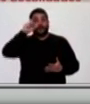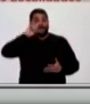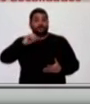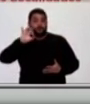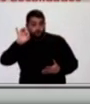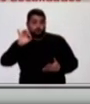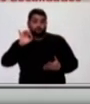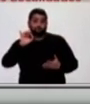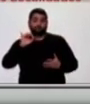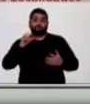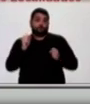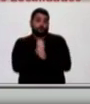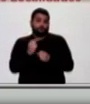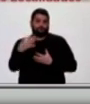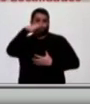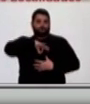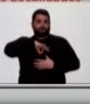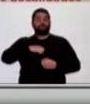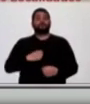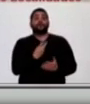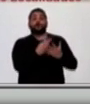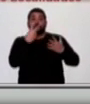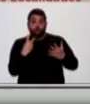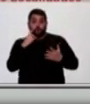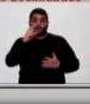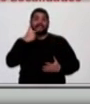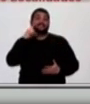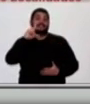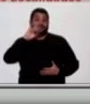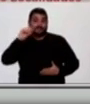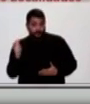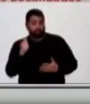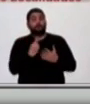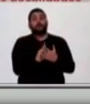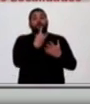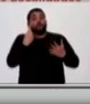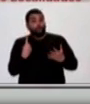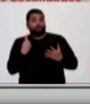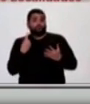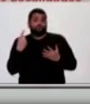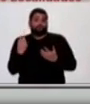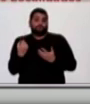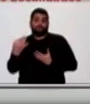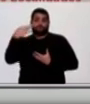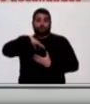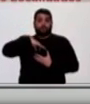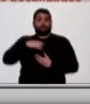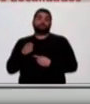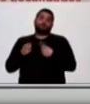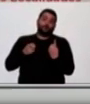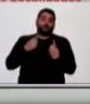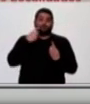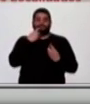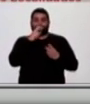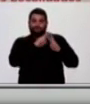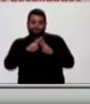contactos de caso confirmado. Dos de la localidad de Casilda, uno contacto de caso confirmado y uno en investigación.